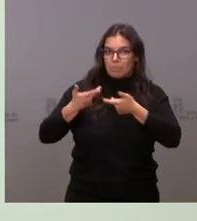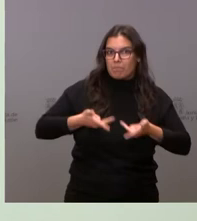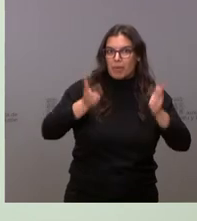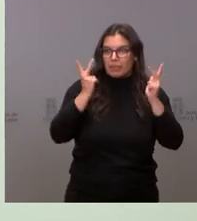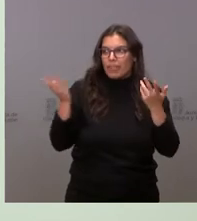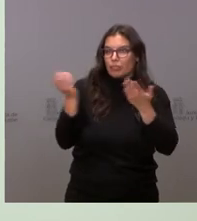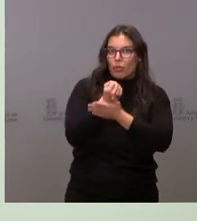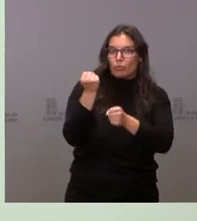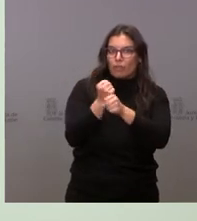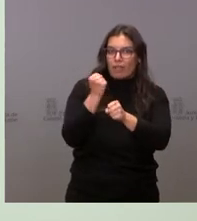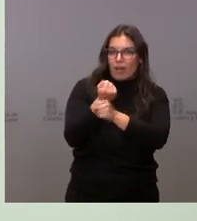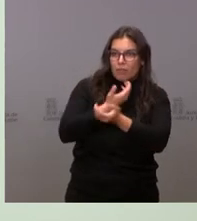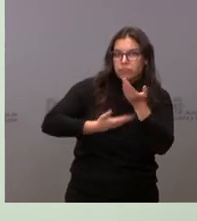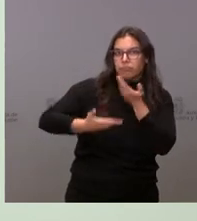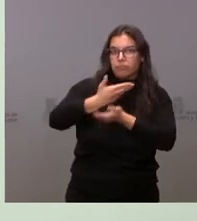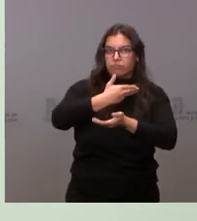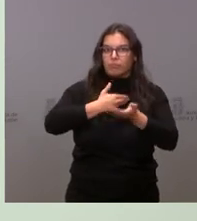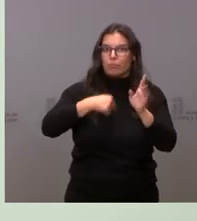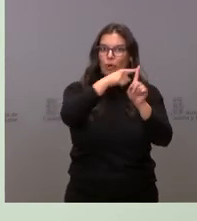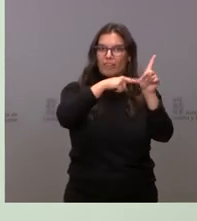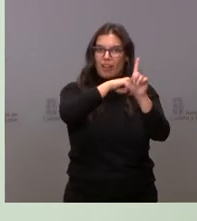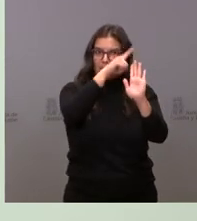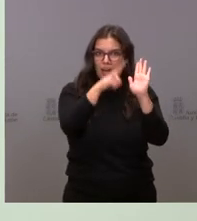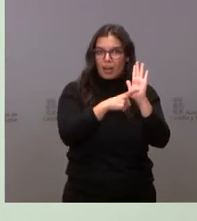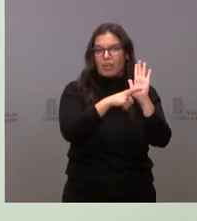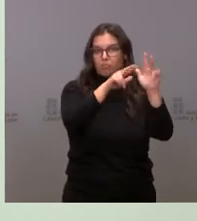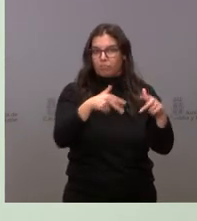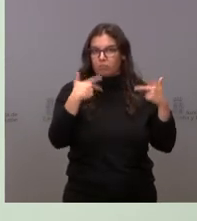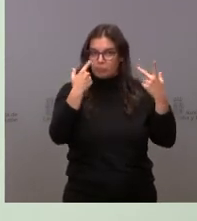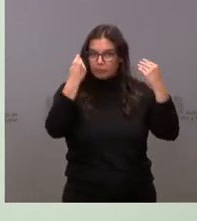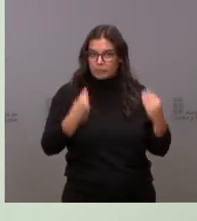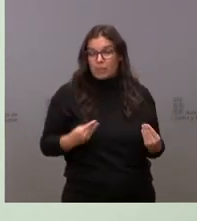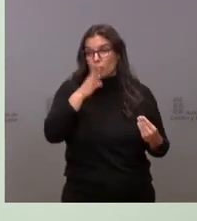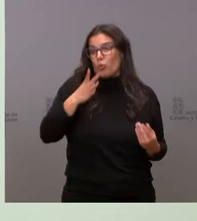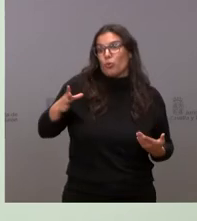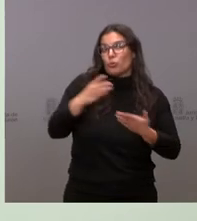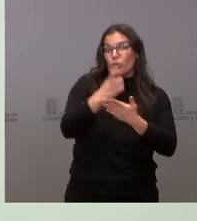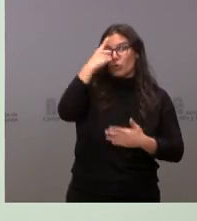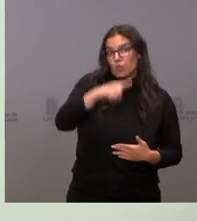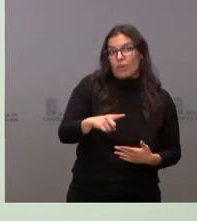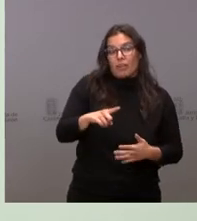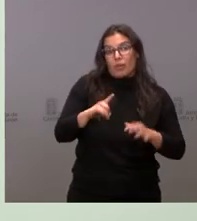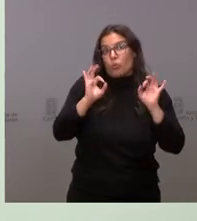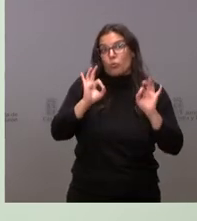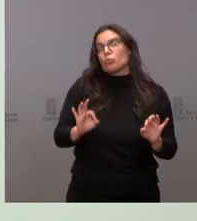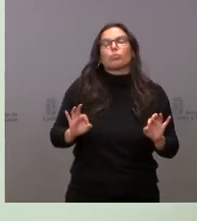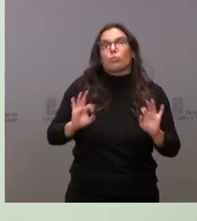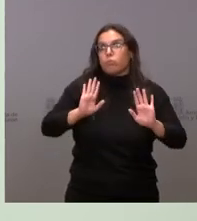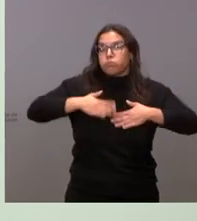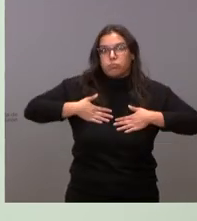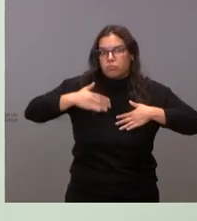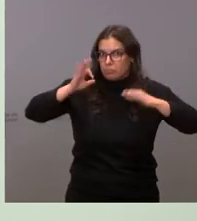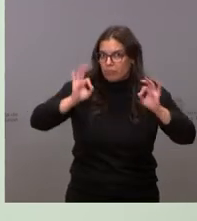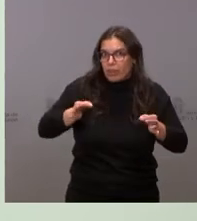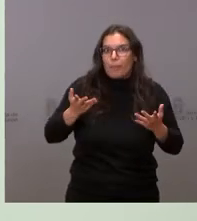trabajar dentro de un marco jurídico que, como todo el mundo sabe, pues ha surgido de imprevisto,